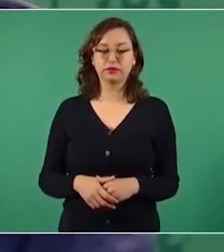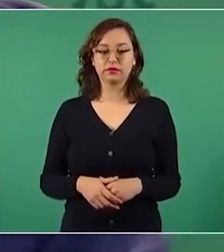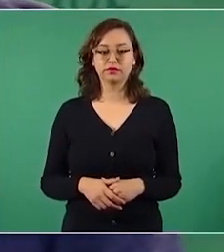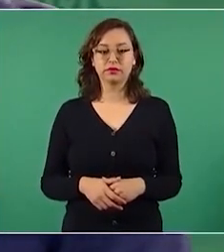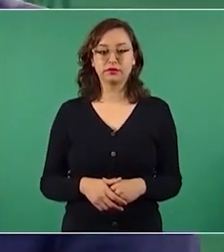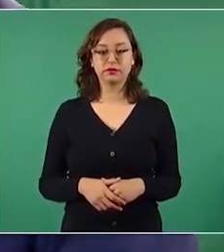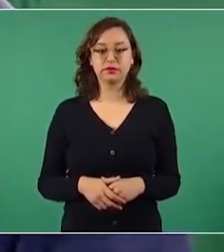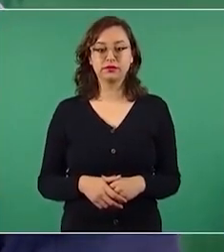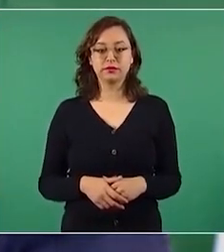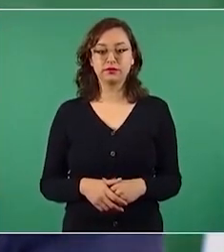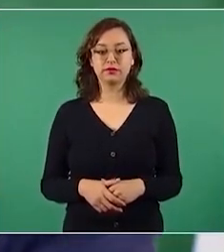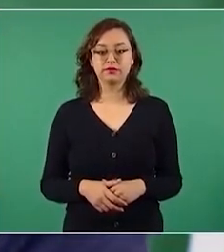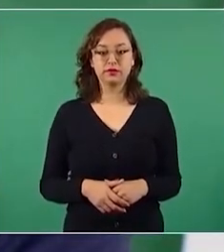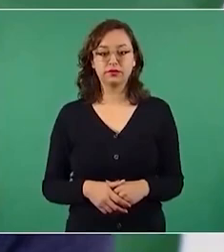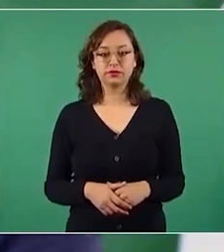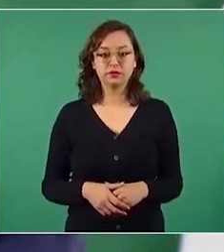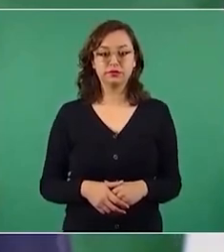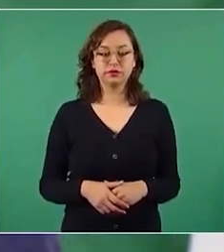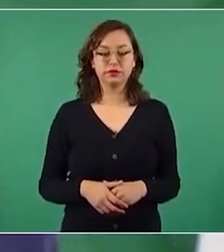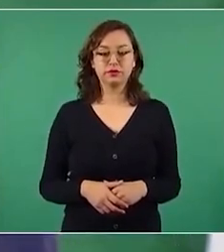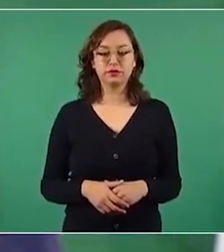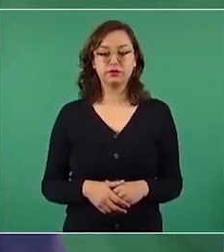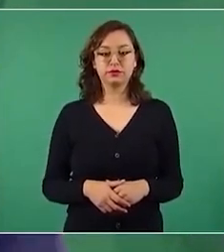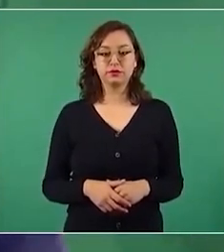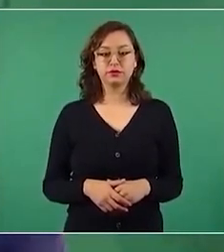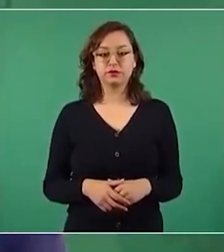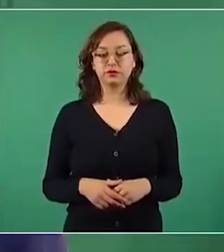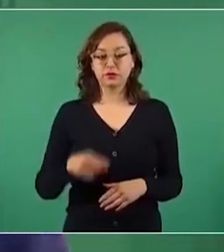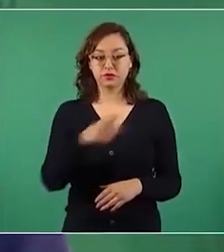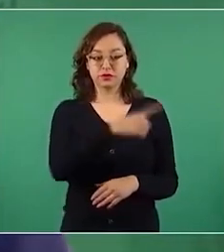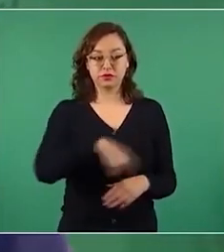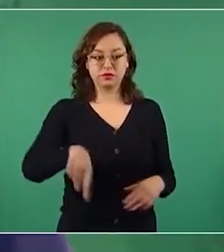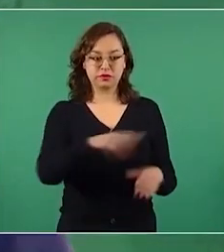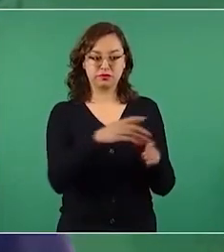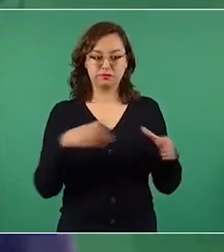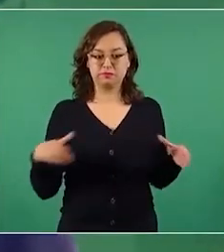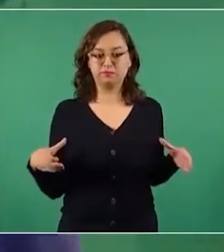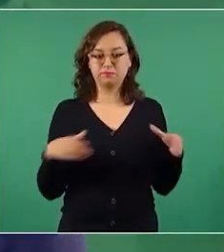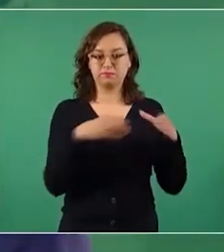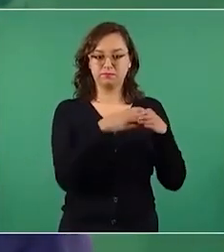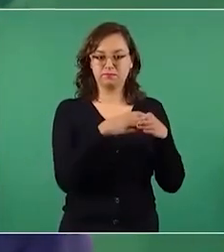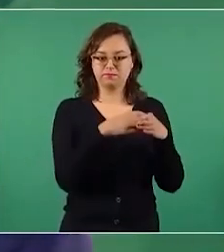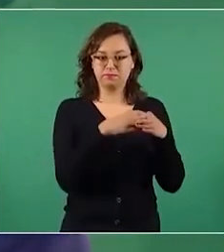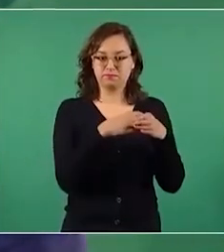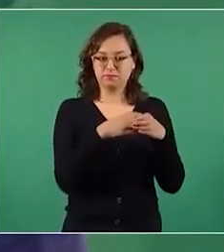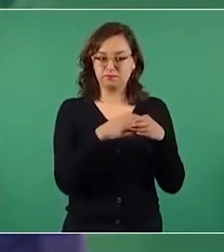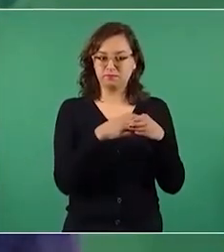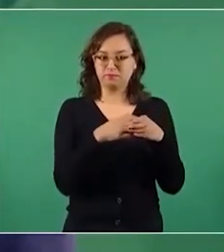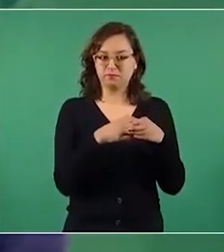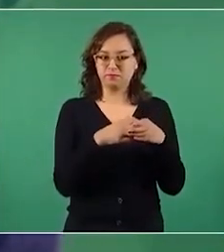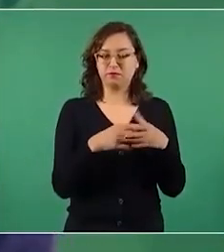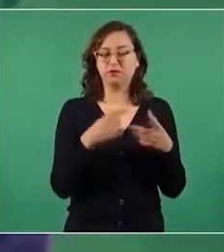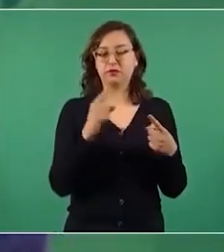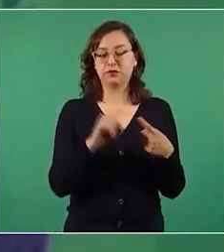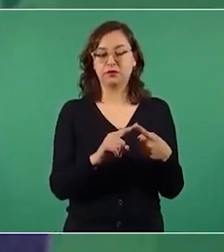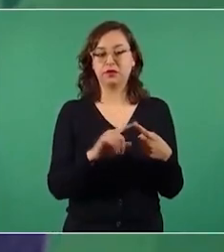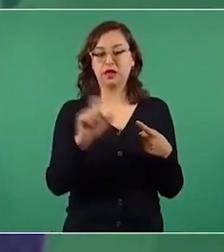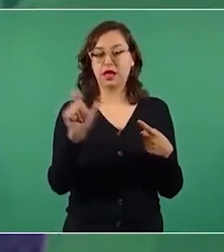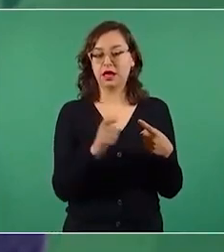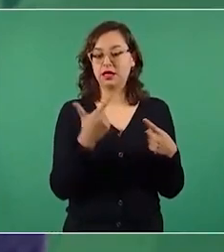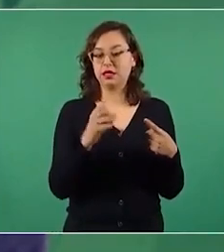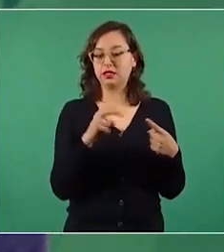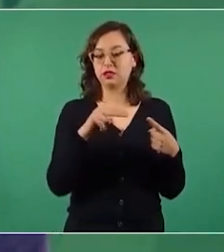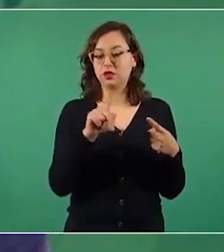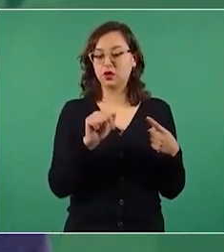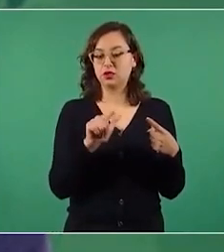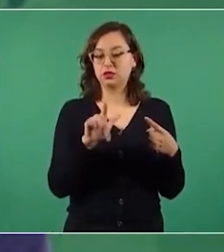fuertísimo todos juntos acuérdense de Claudio X González y el de